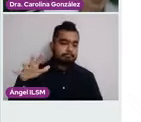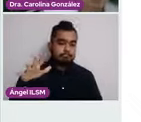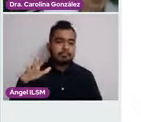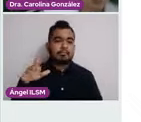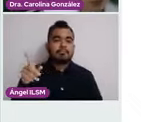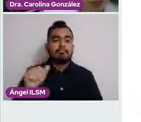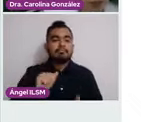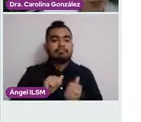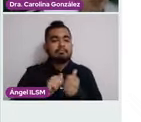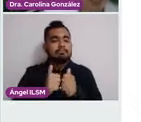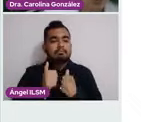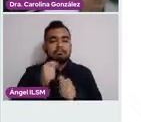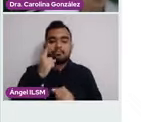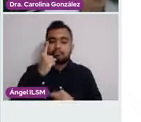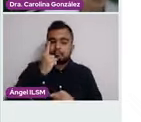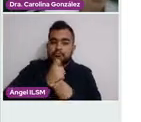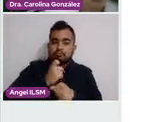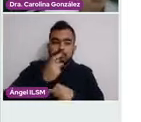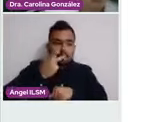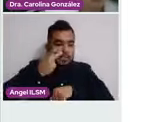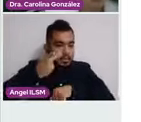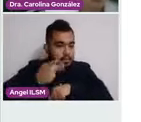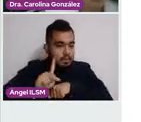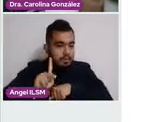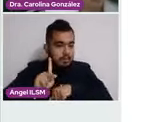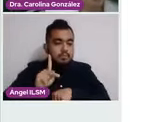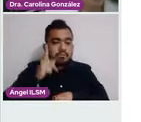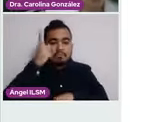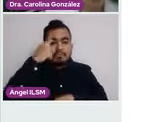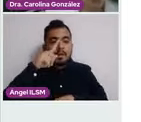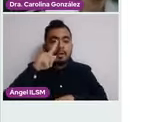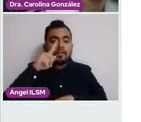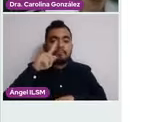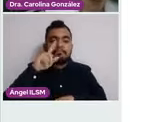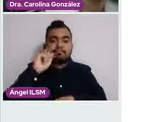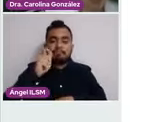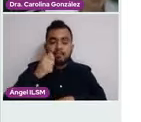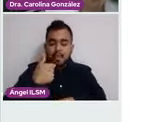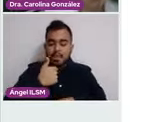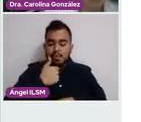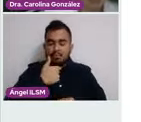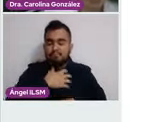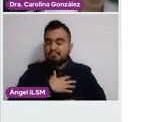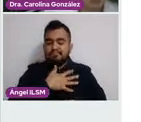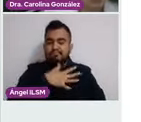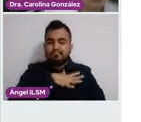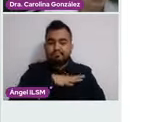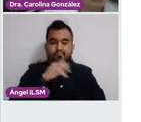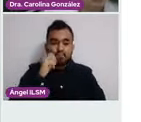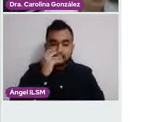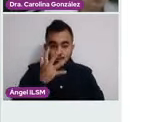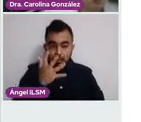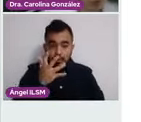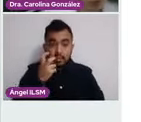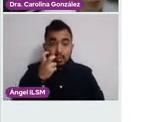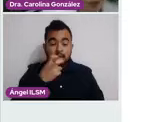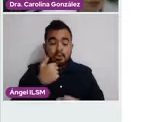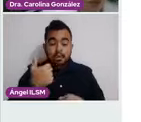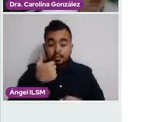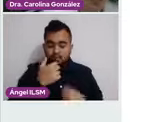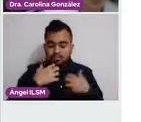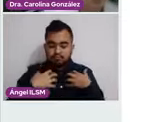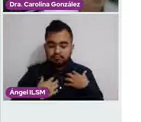convertir en el principal factor de riesgo para no realizarse esta autoexploración. Es una técnica que va a consistir en la propia